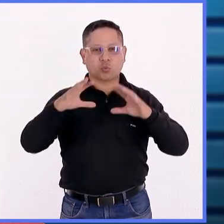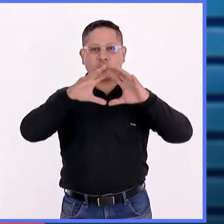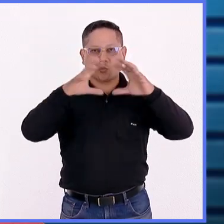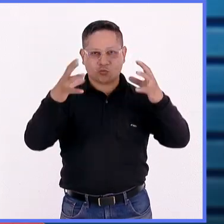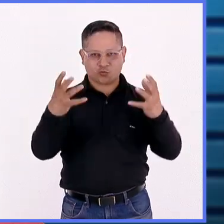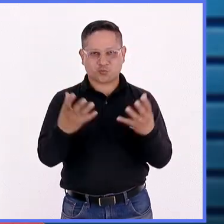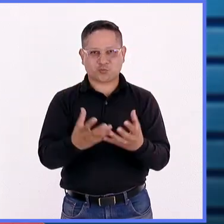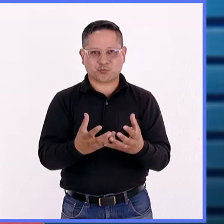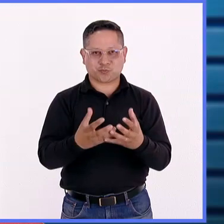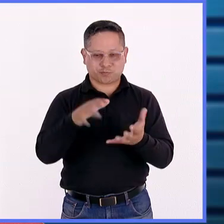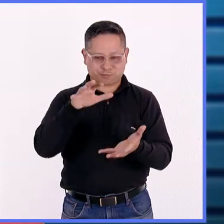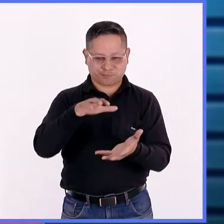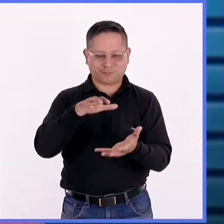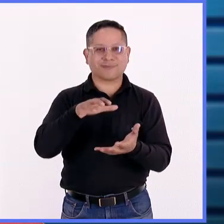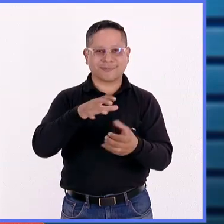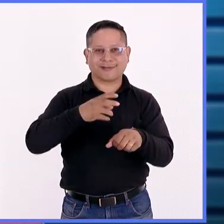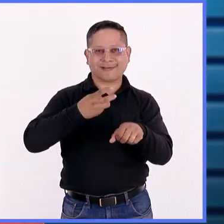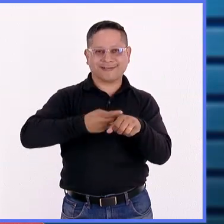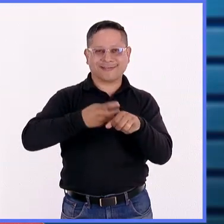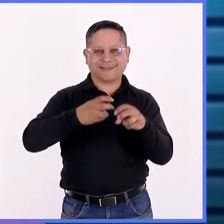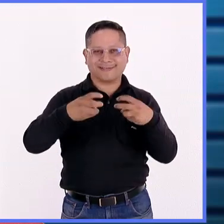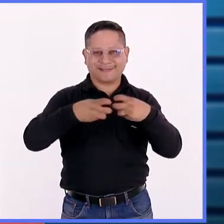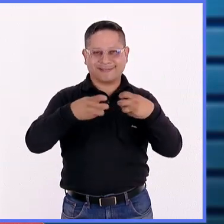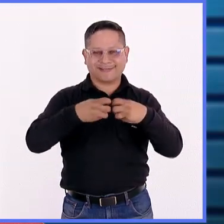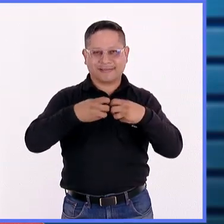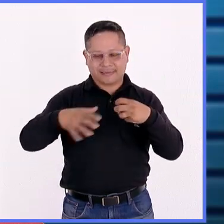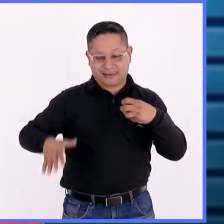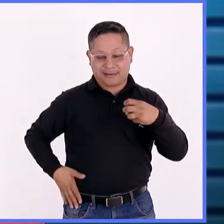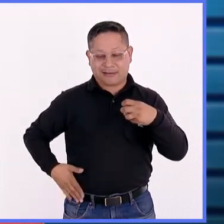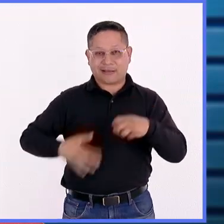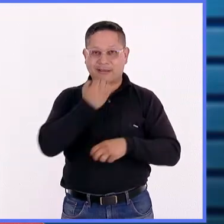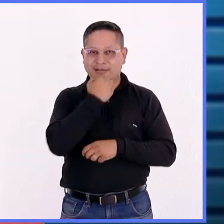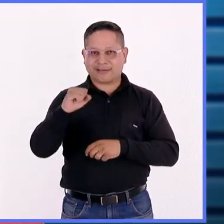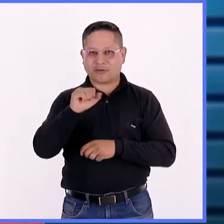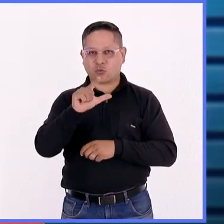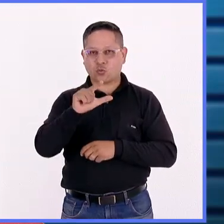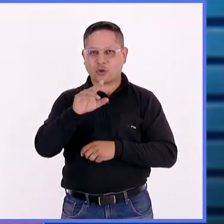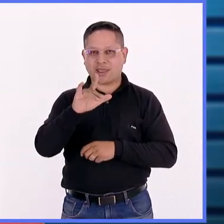caucho y mucha habilidad en la cadera. Veamos más sobre el Ulama.